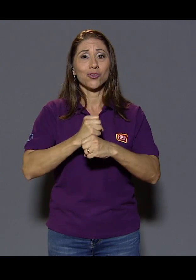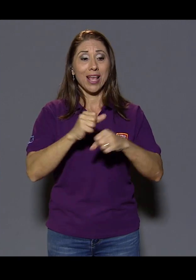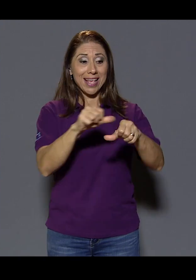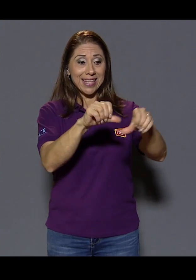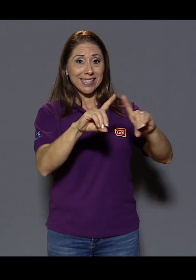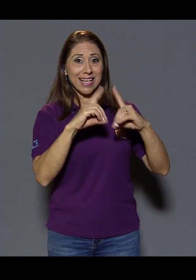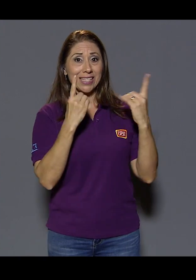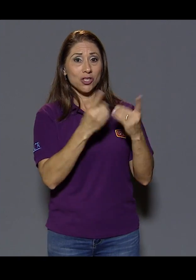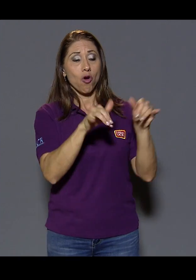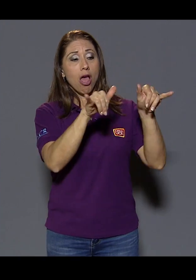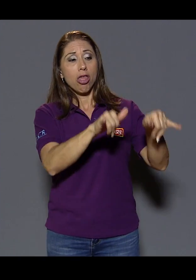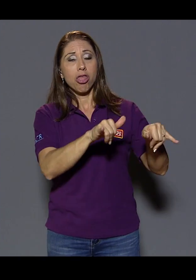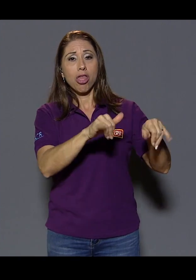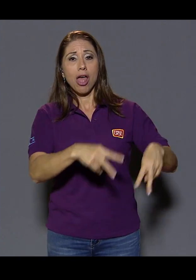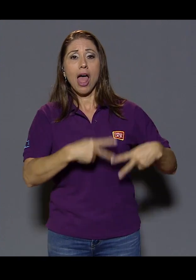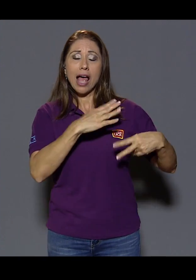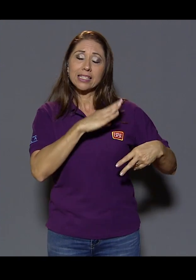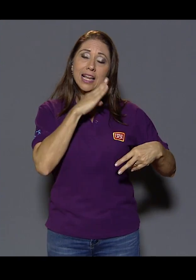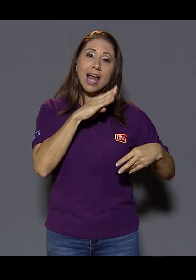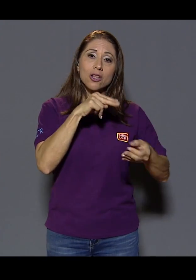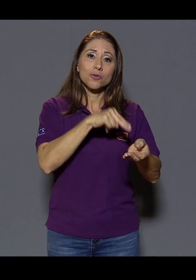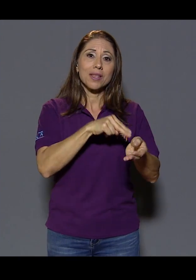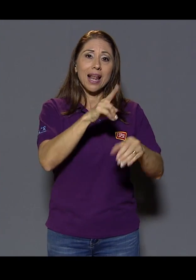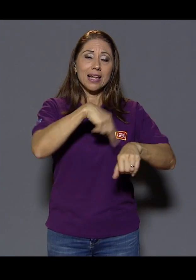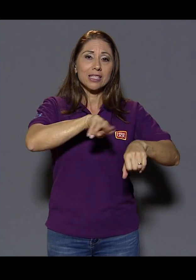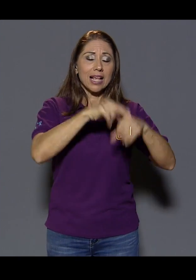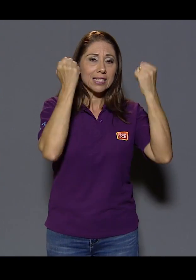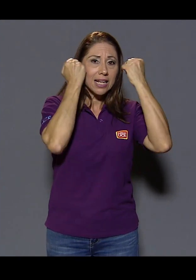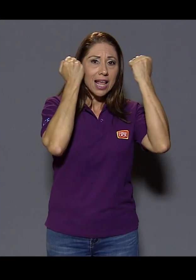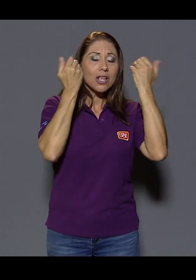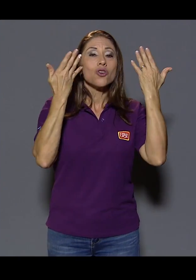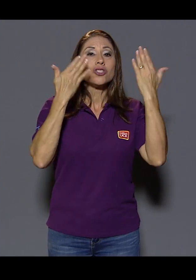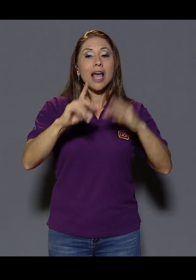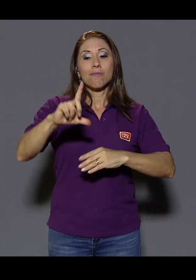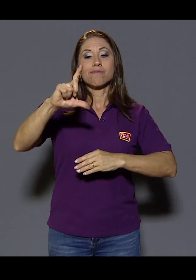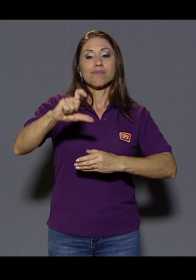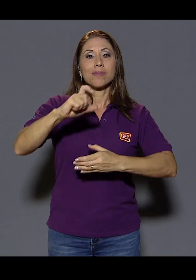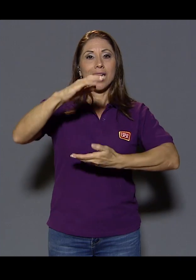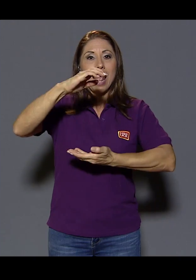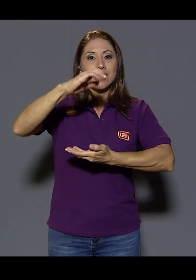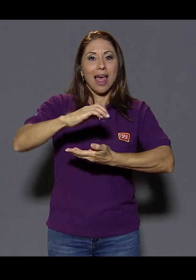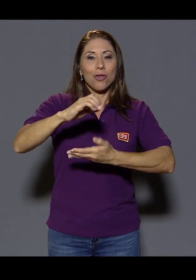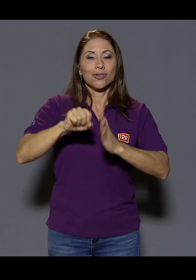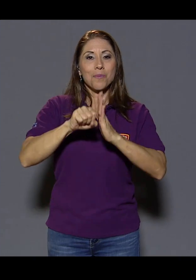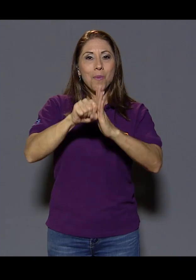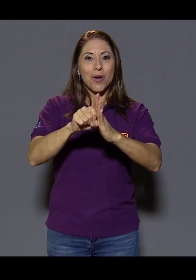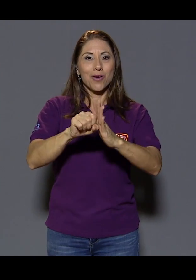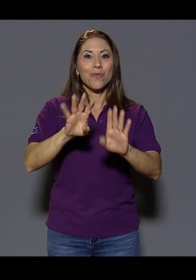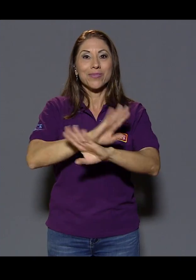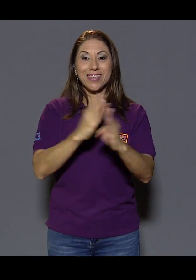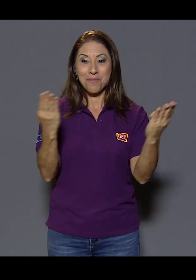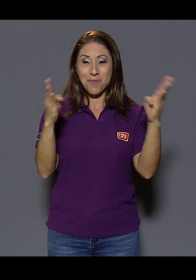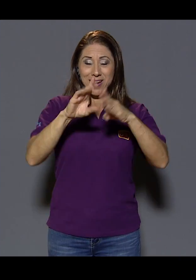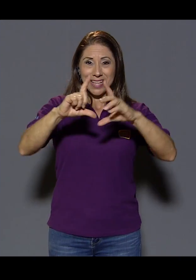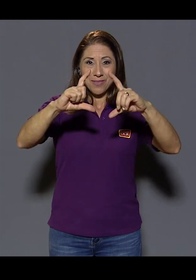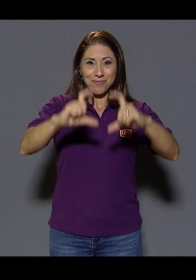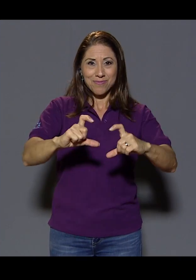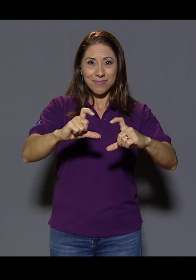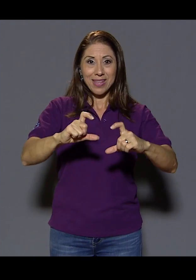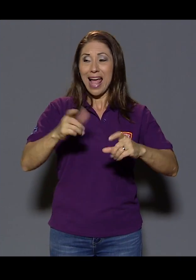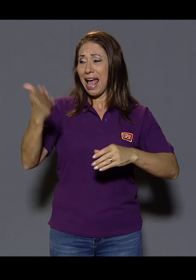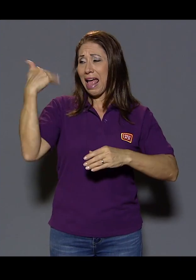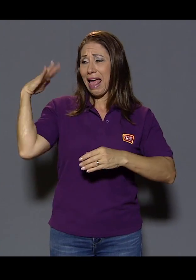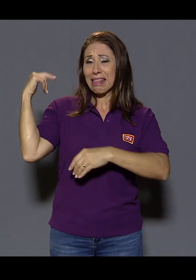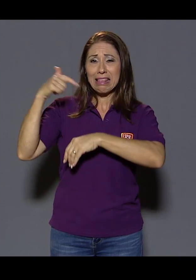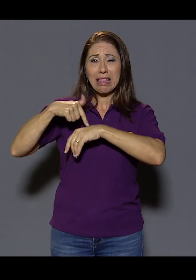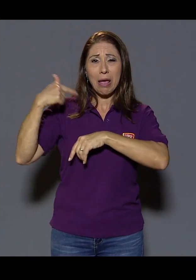después de 127 años, la sección asilar del Hospital Psiquiátrico Nacional puso un candado simbólico a sus puertas.